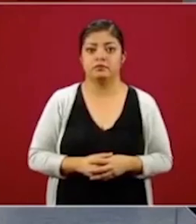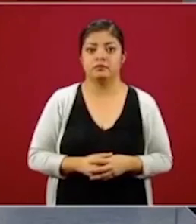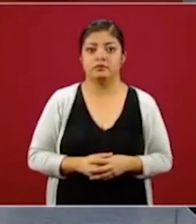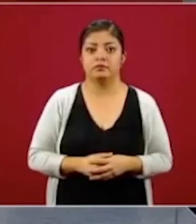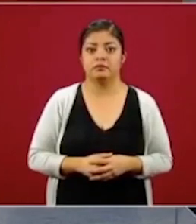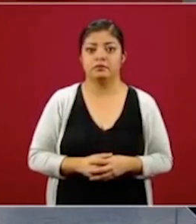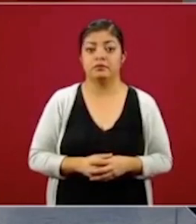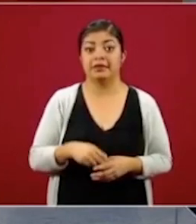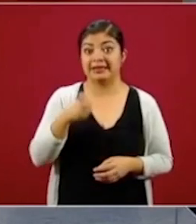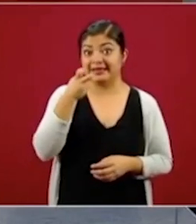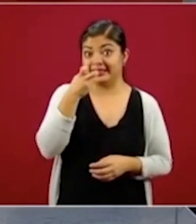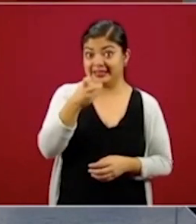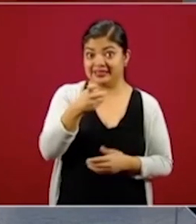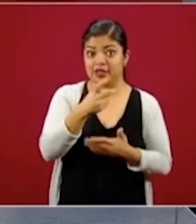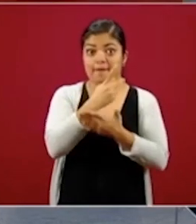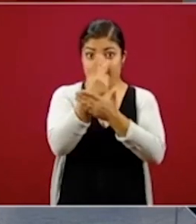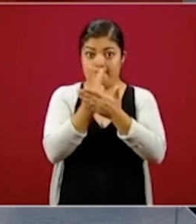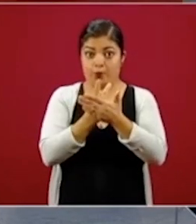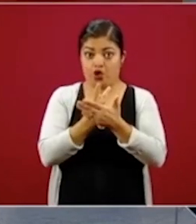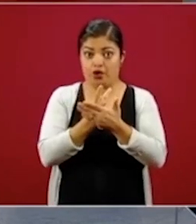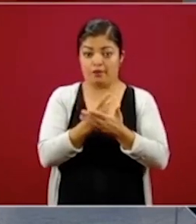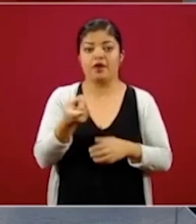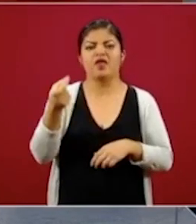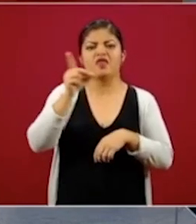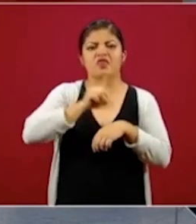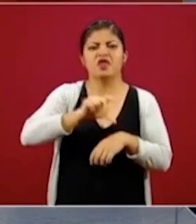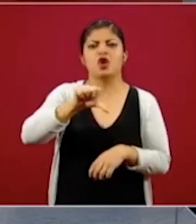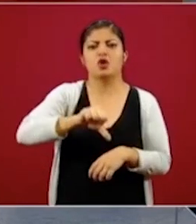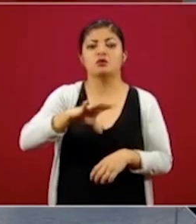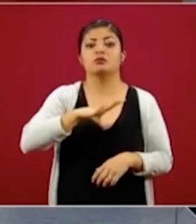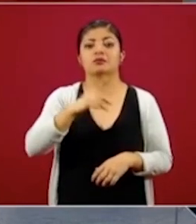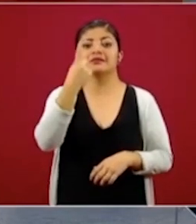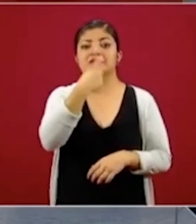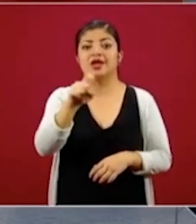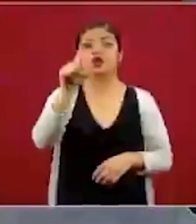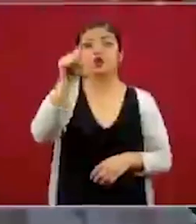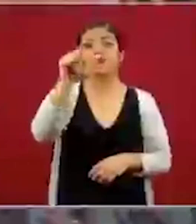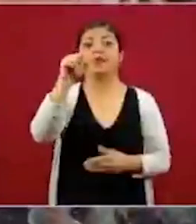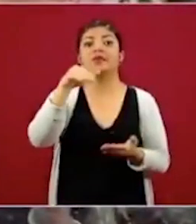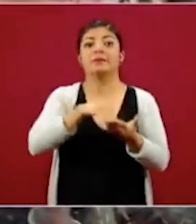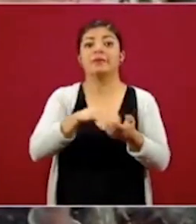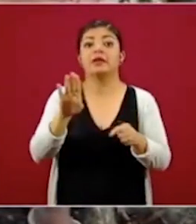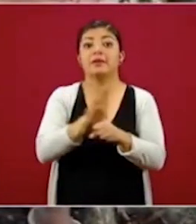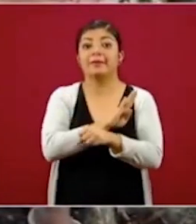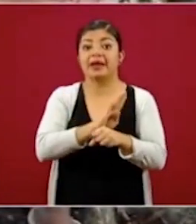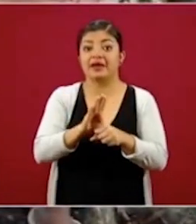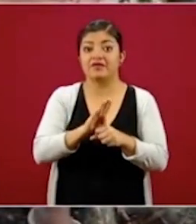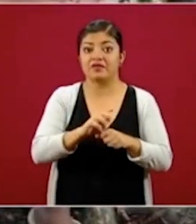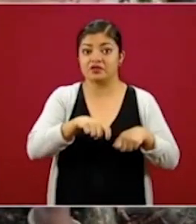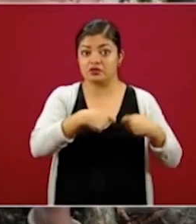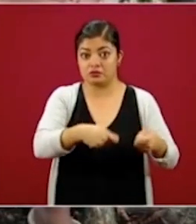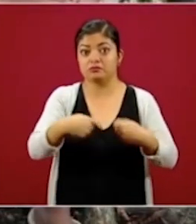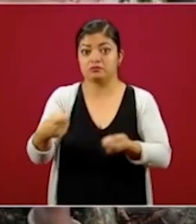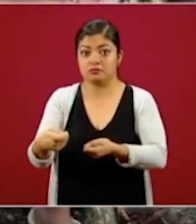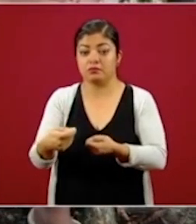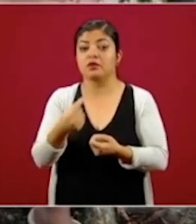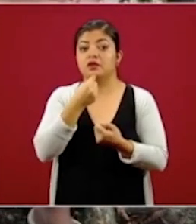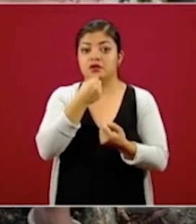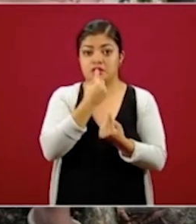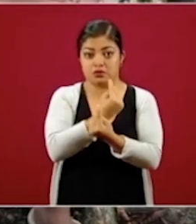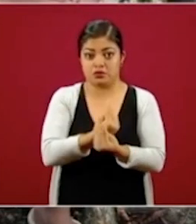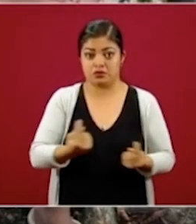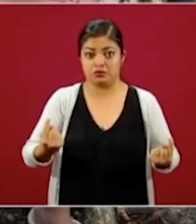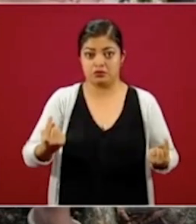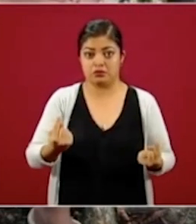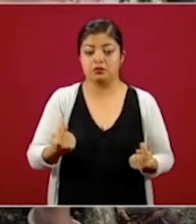Bueno, este programa el día de hoy tiene 120 mil beneficiarios activos, niños y niñas